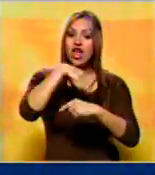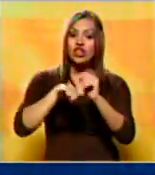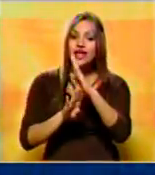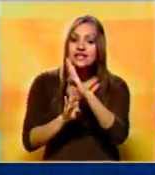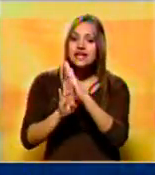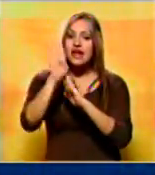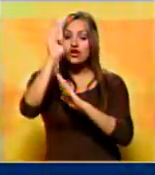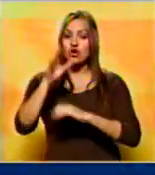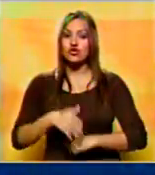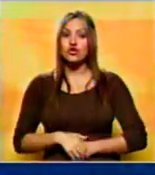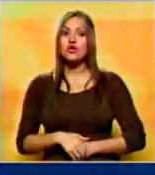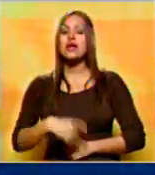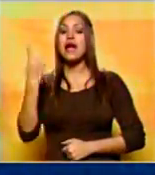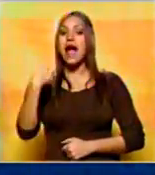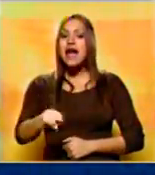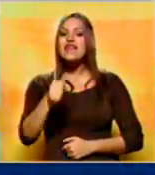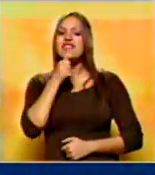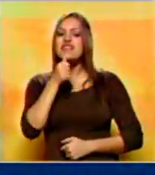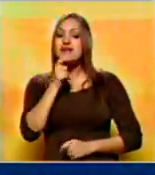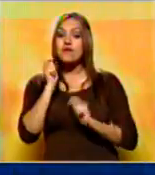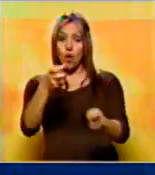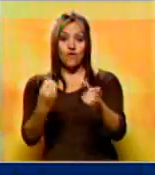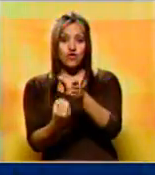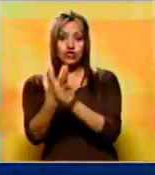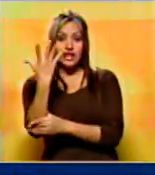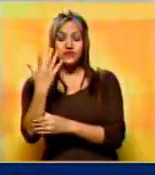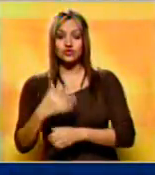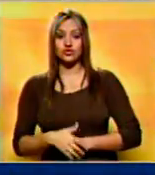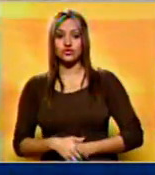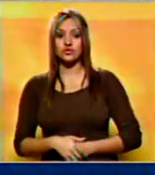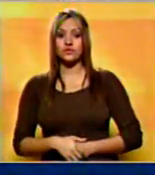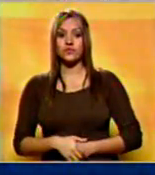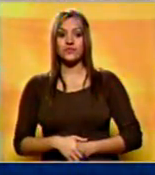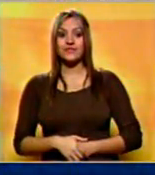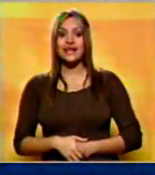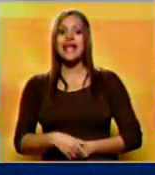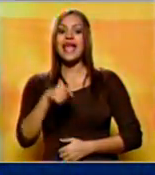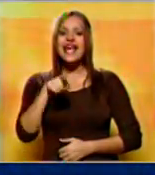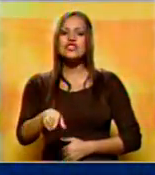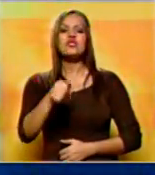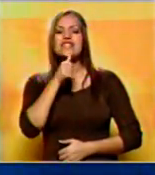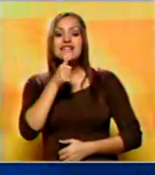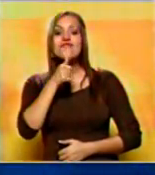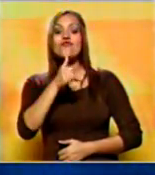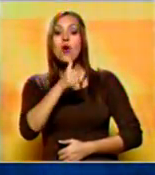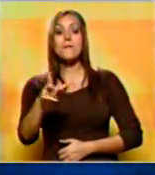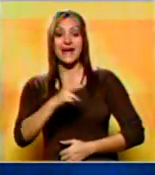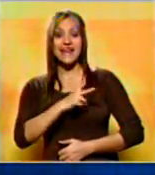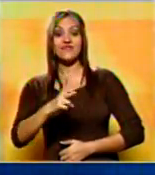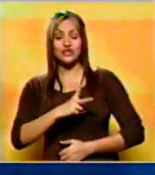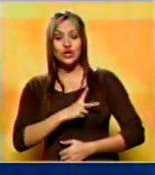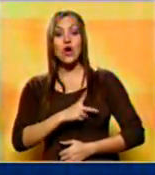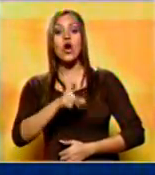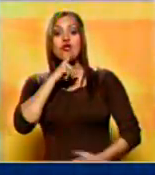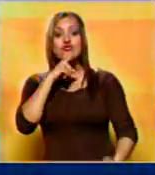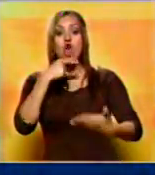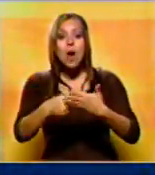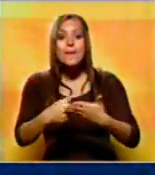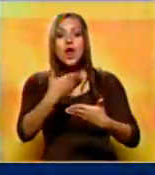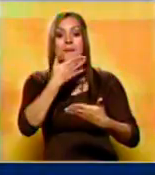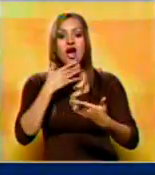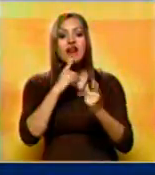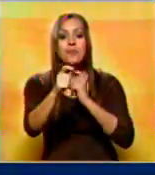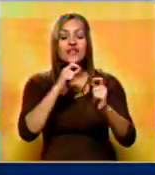Sostenible que cuenta con el patrocinio de la Fundación Aqualogi. En este renglón, Noticiero Benevisión está nominado con el